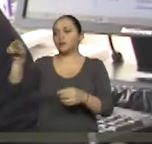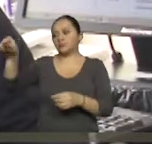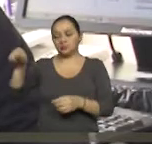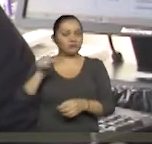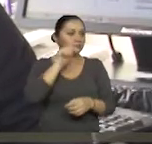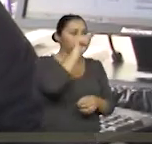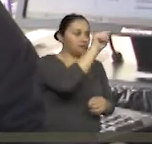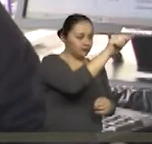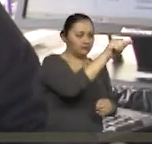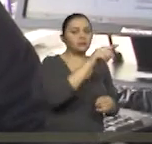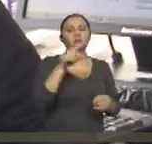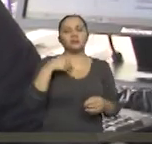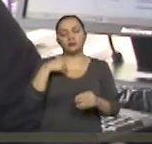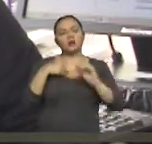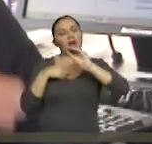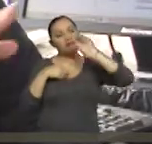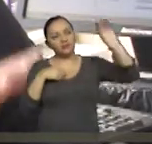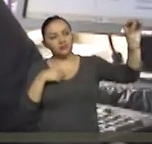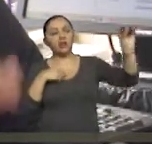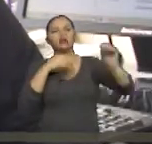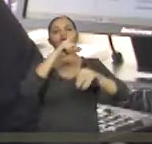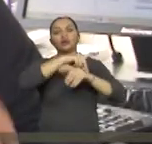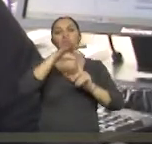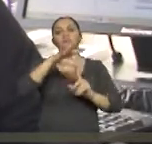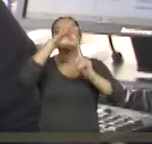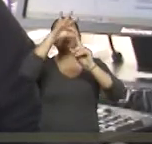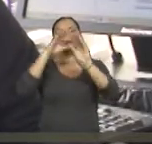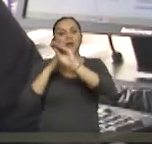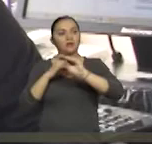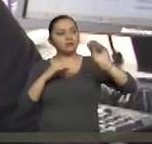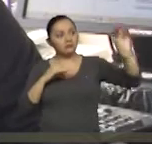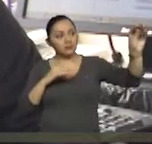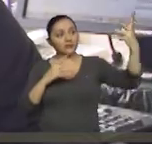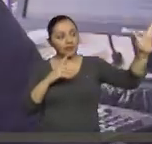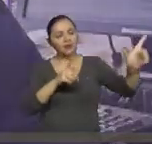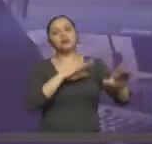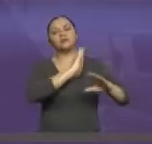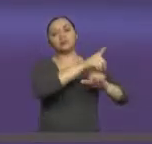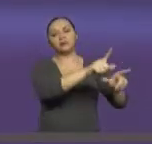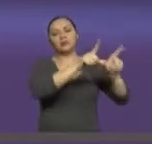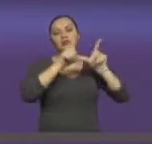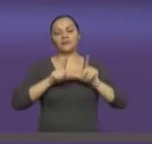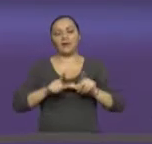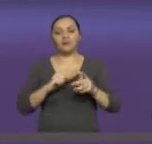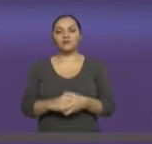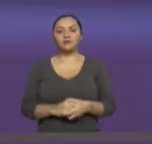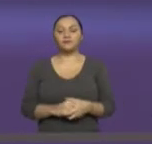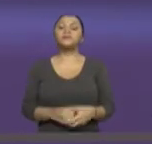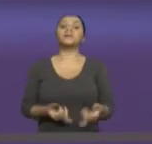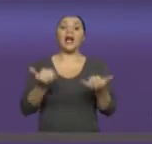general. Hacemos referencia al especialista de acuerdo a la limitación que presenta el paciente. En la actualidad en nuestro país,